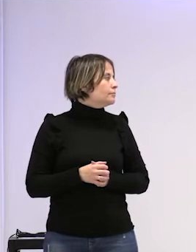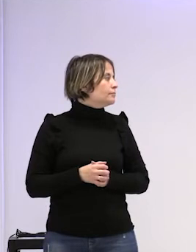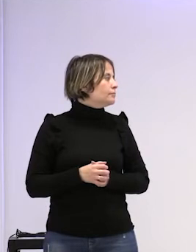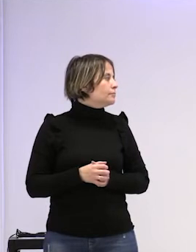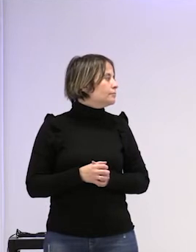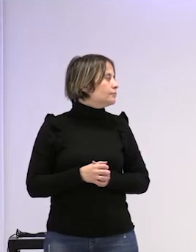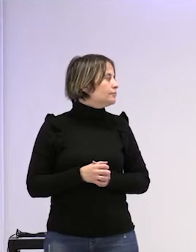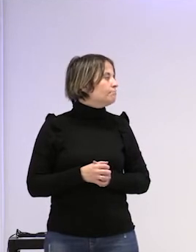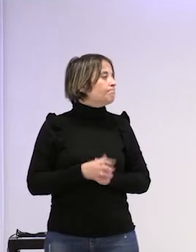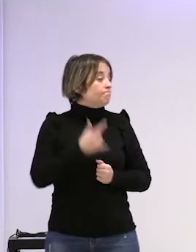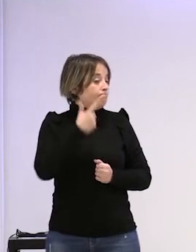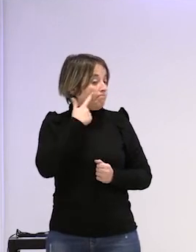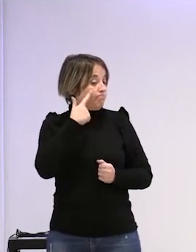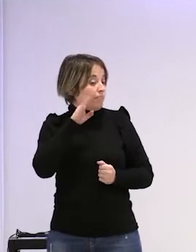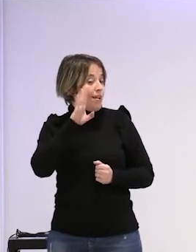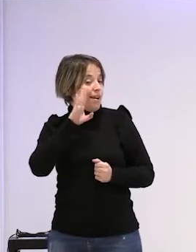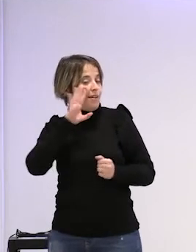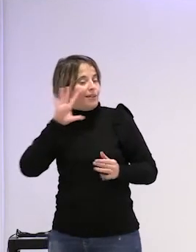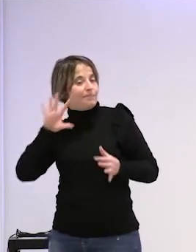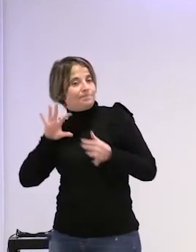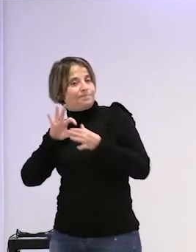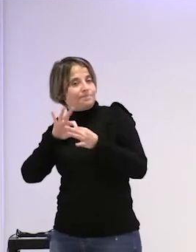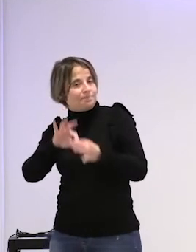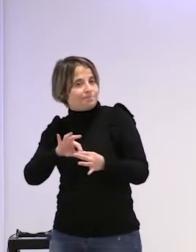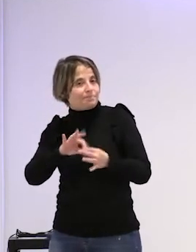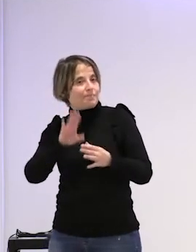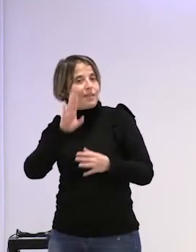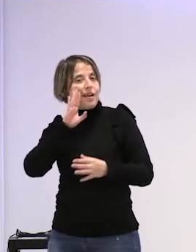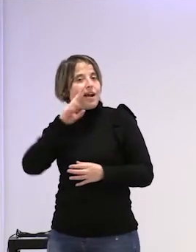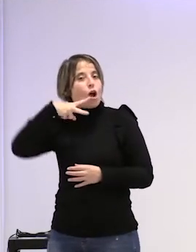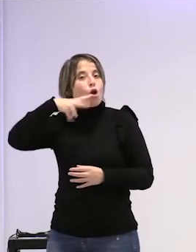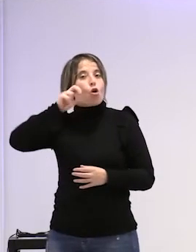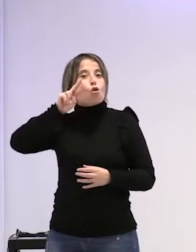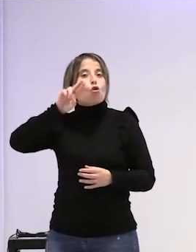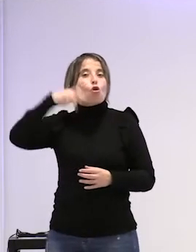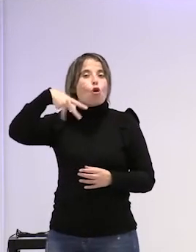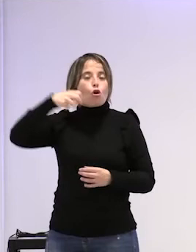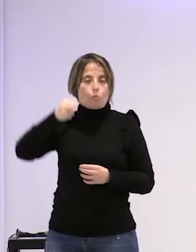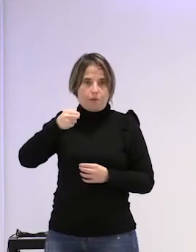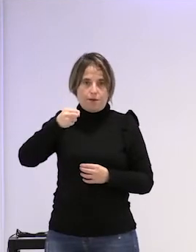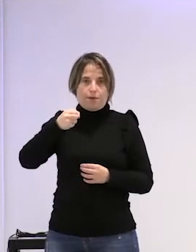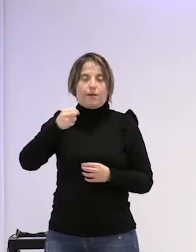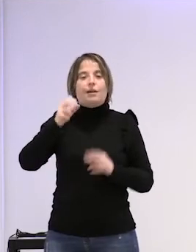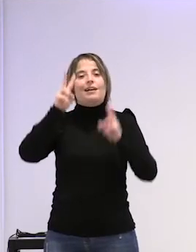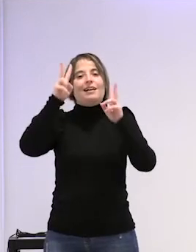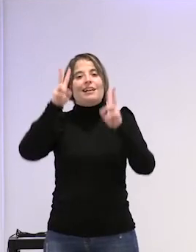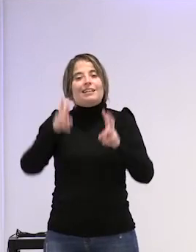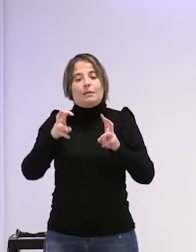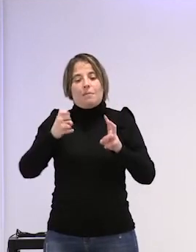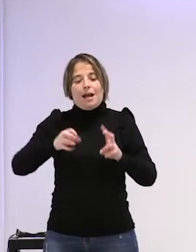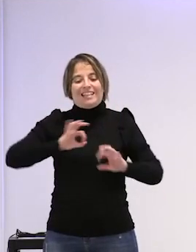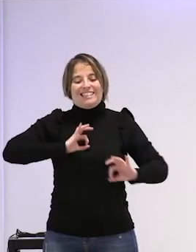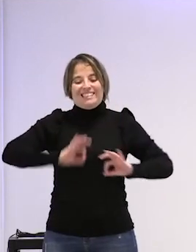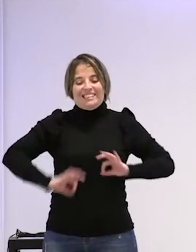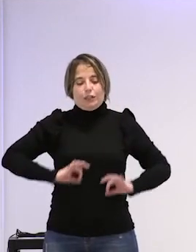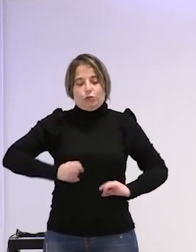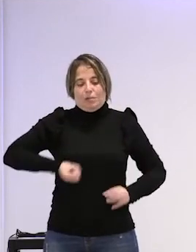y tirando el hilo de lo que decía de lo que decía Norma con el tema con de las dolencias físicas